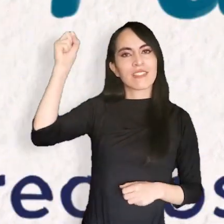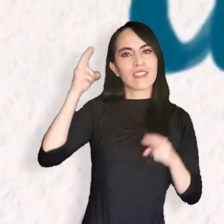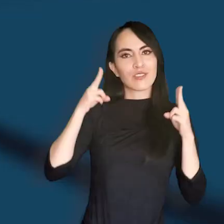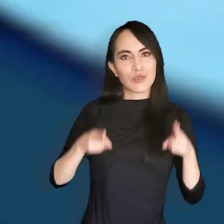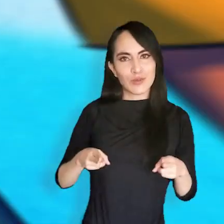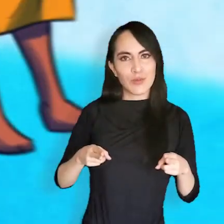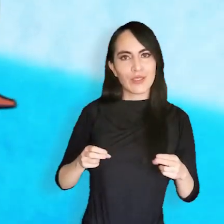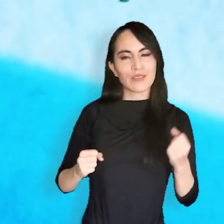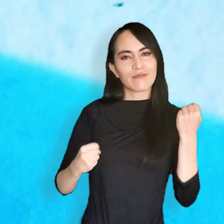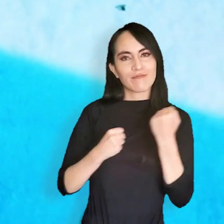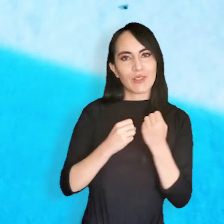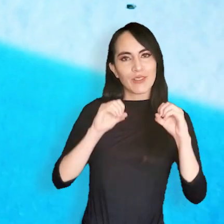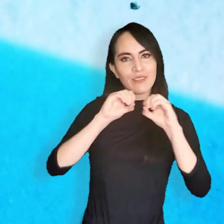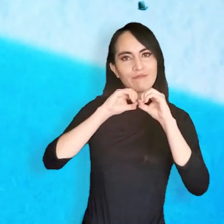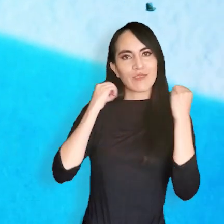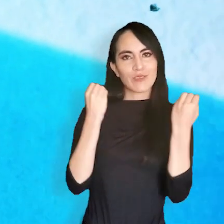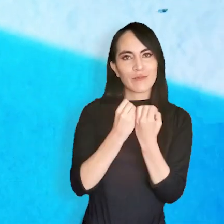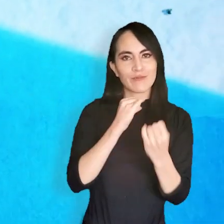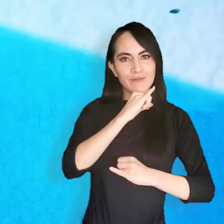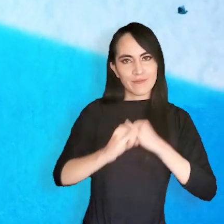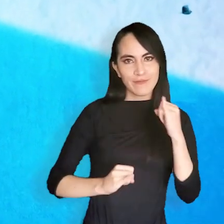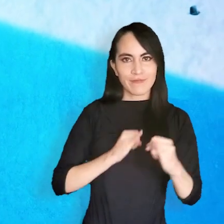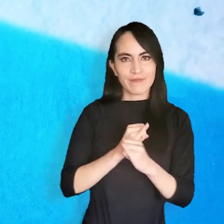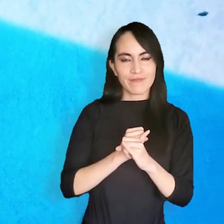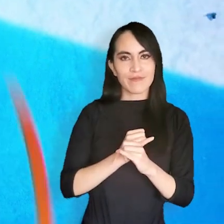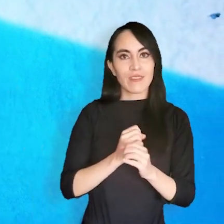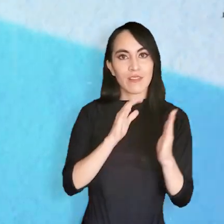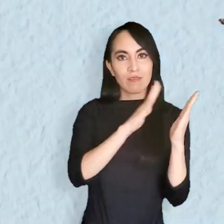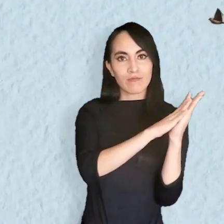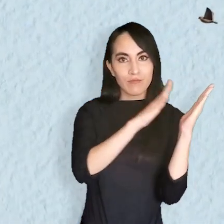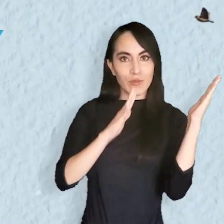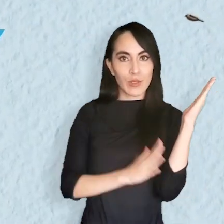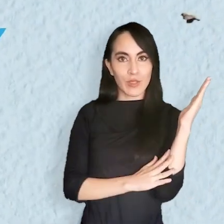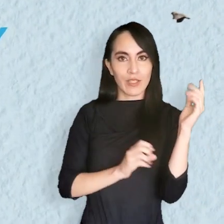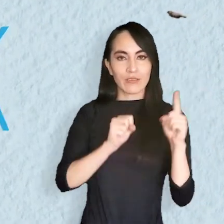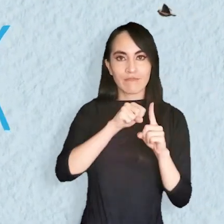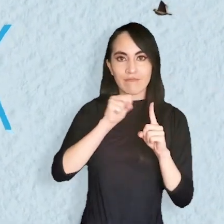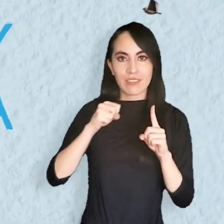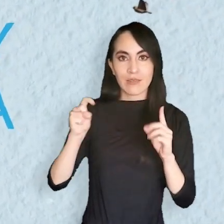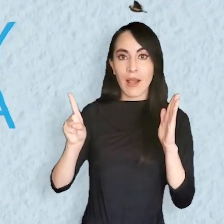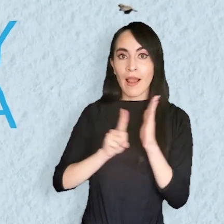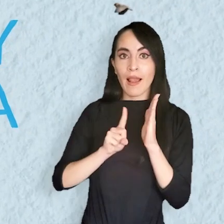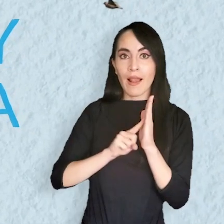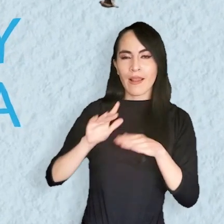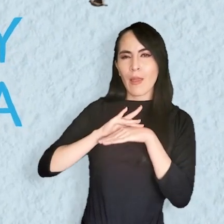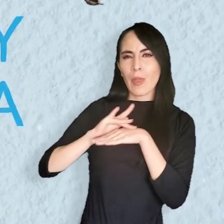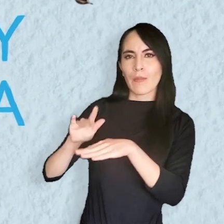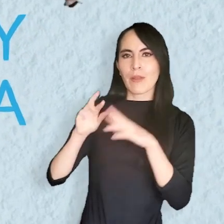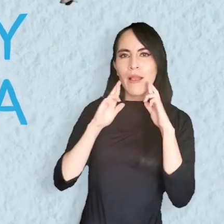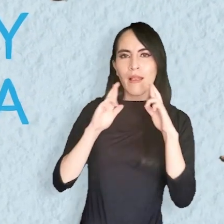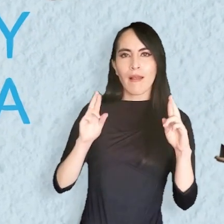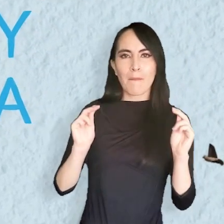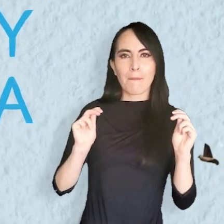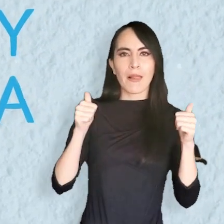Humanos, con el apoyo de organismos internacionales, acciona el proyecto Sistema de Alerta Temprana y Respuesta